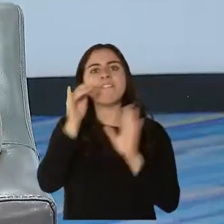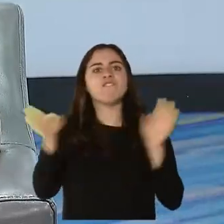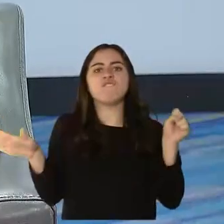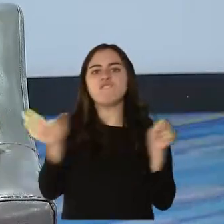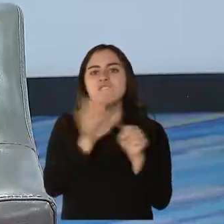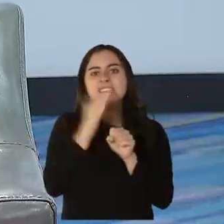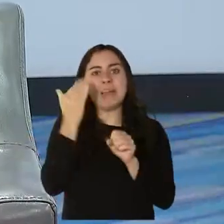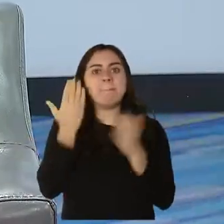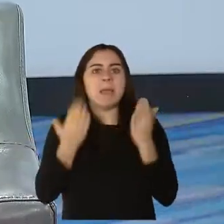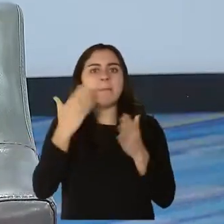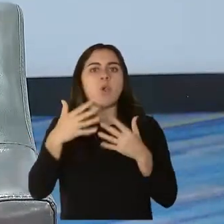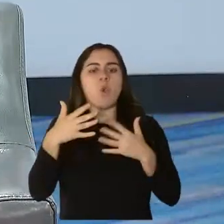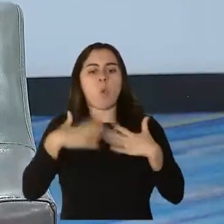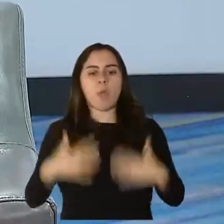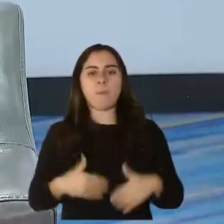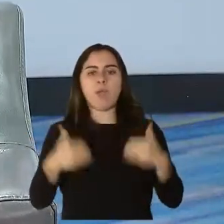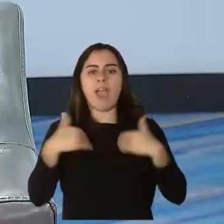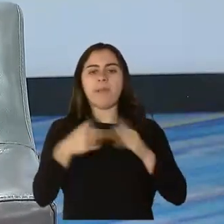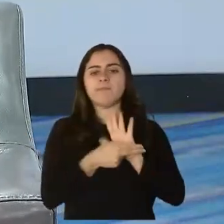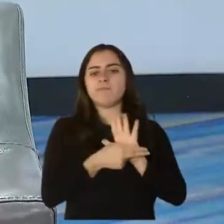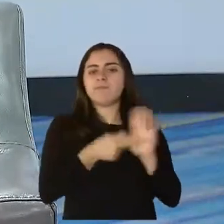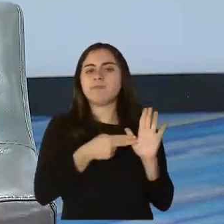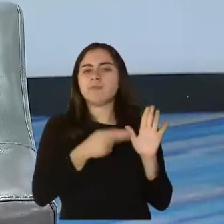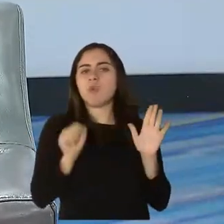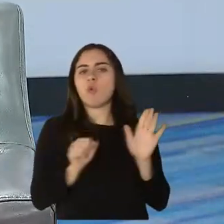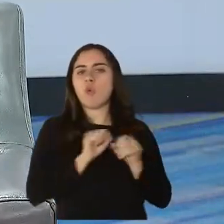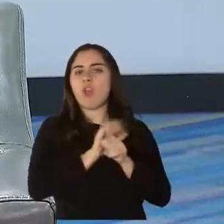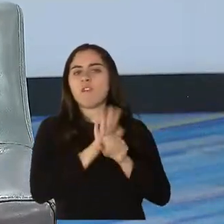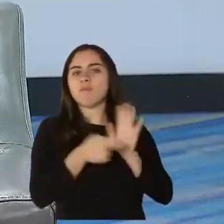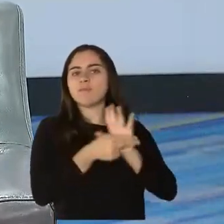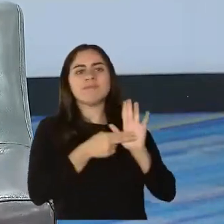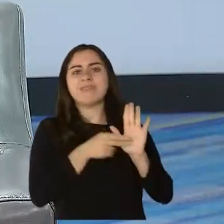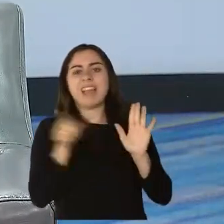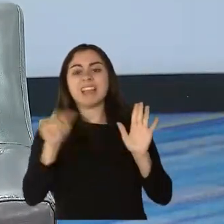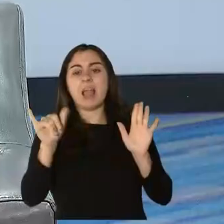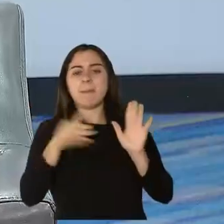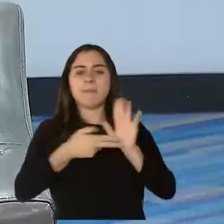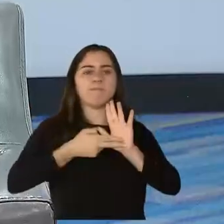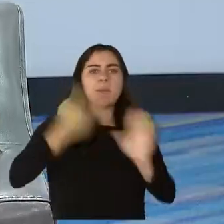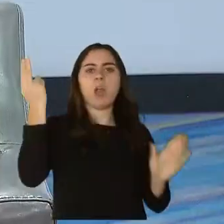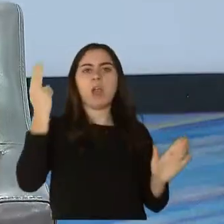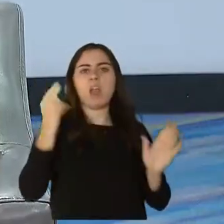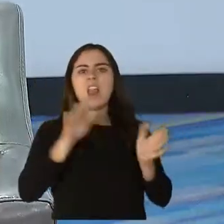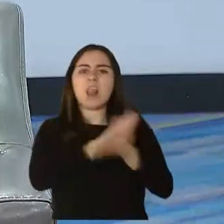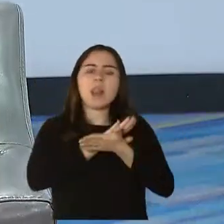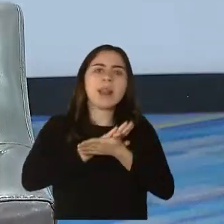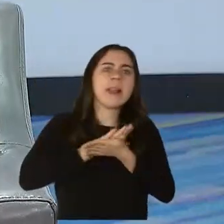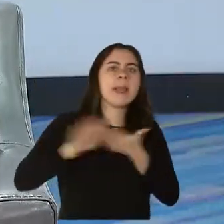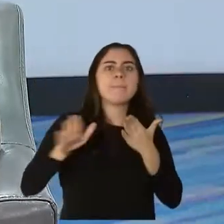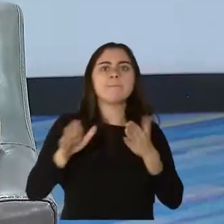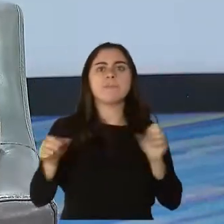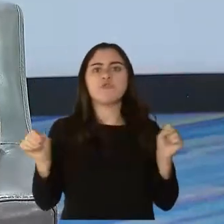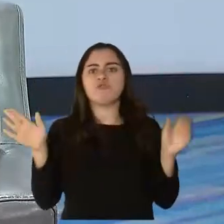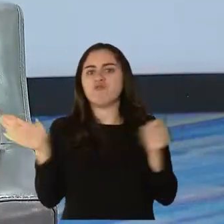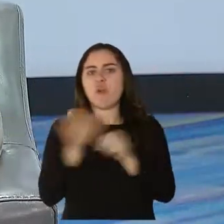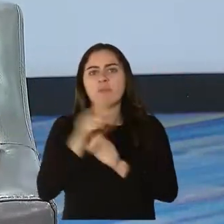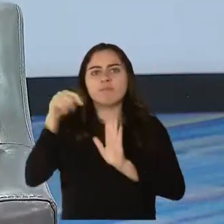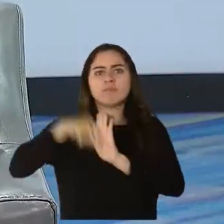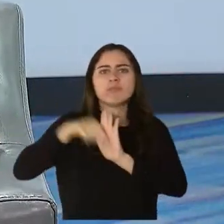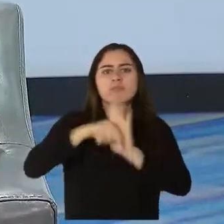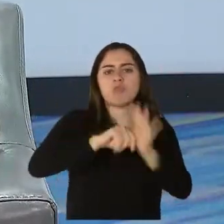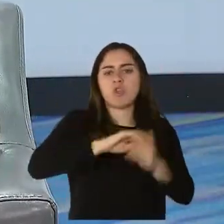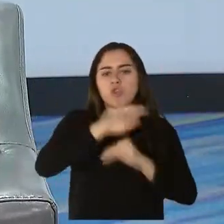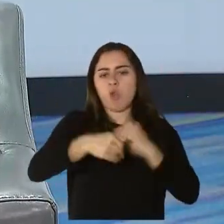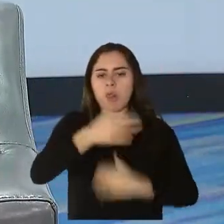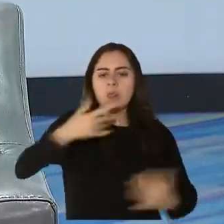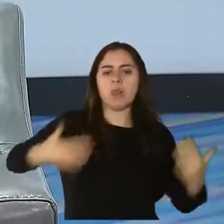que sabemos que estas vacunas sí también tienen su efecto en los linfocitos T, que eso es muy bueno. Así que, obviamente,